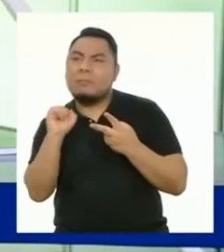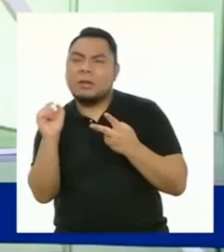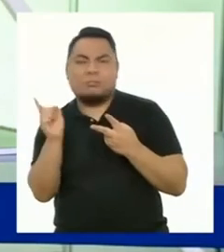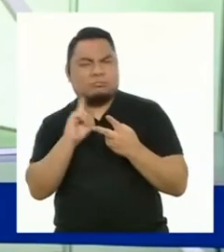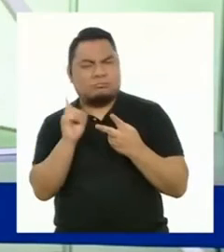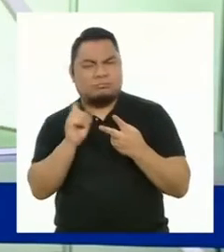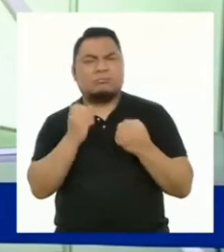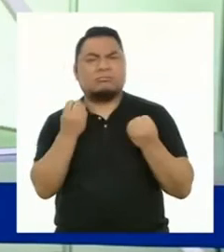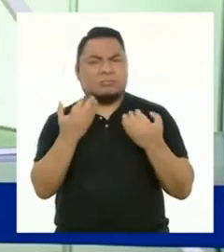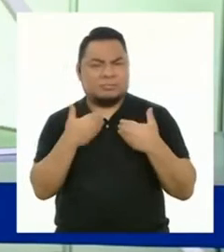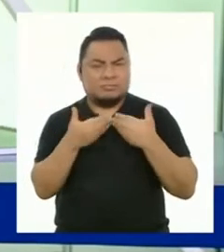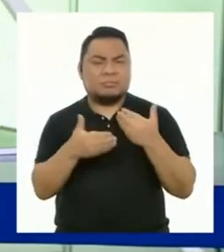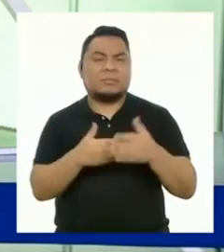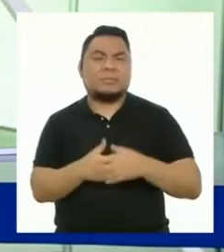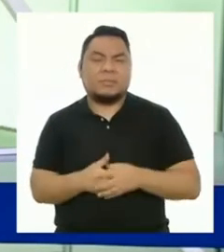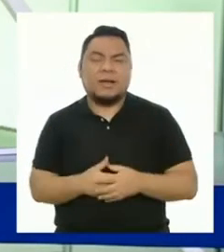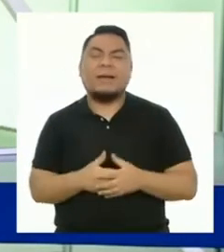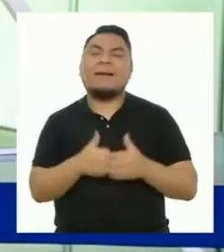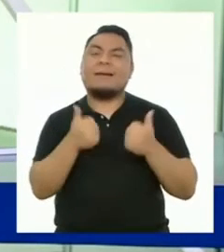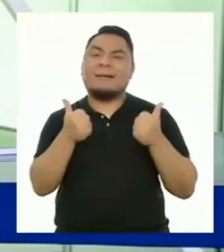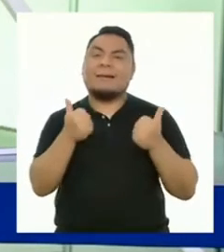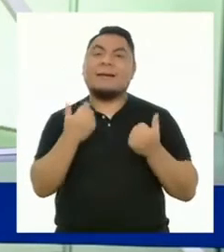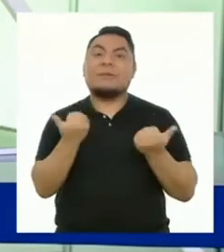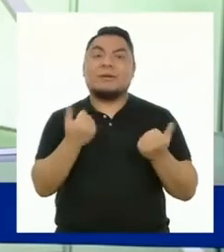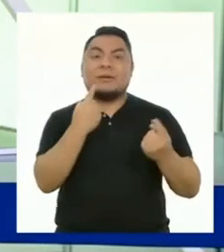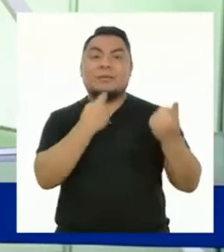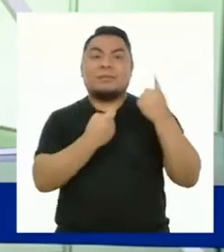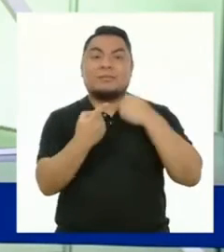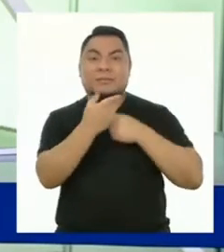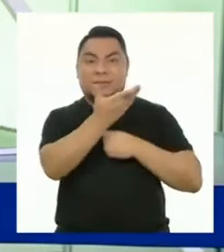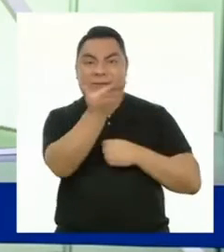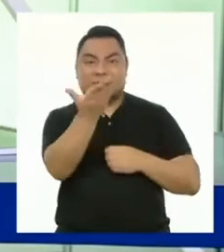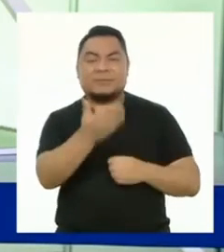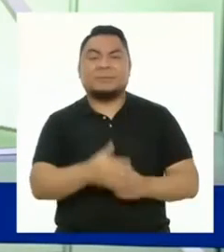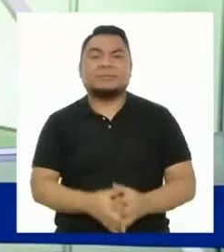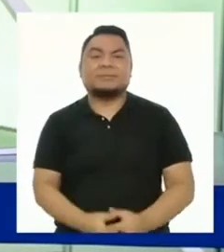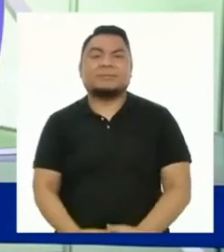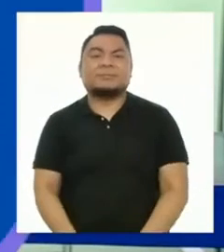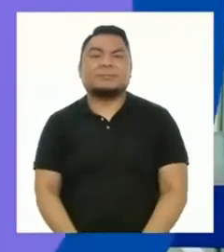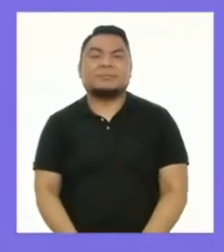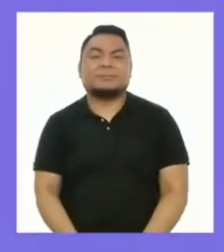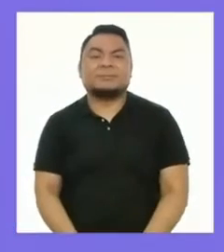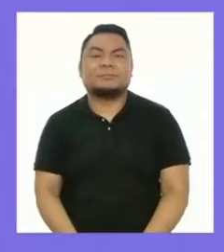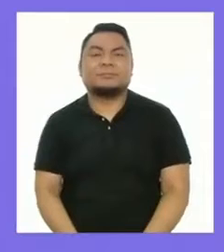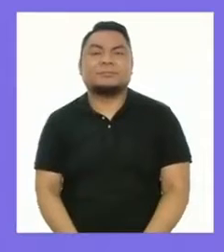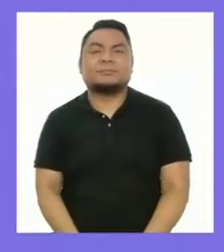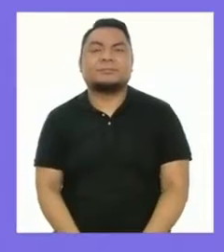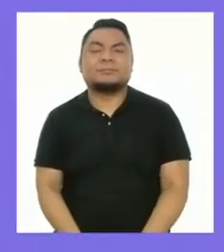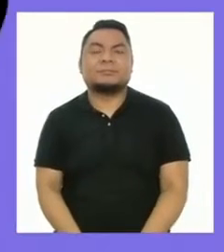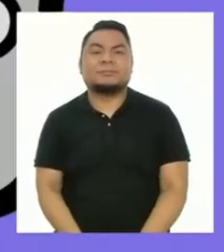Entonces vamos por buen camino, porque tenemos preguntas de las y los estudiantes.